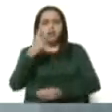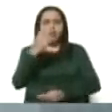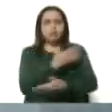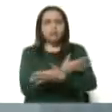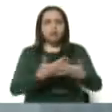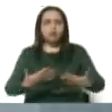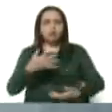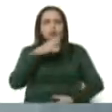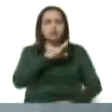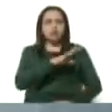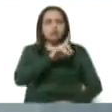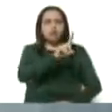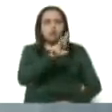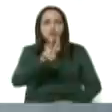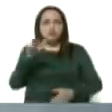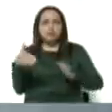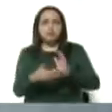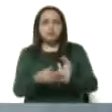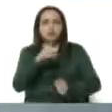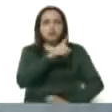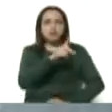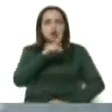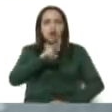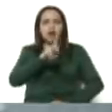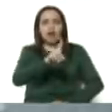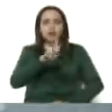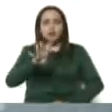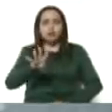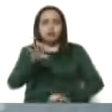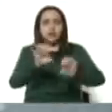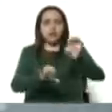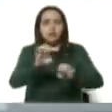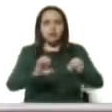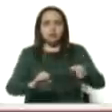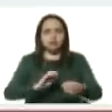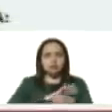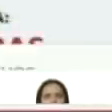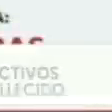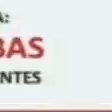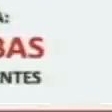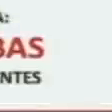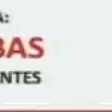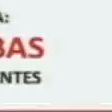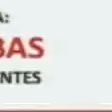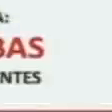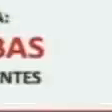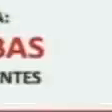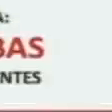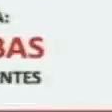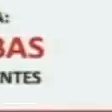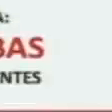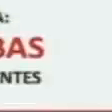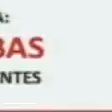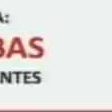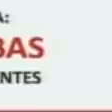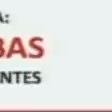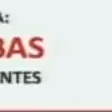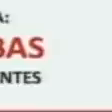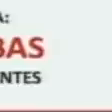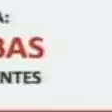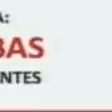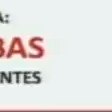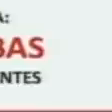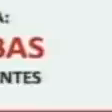,214 pruebas diagnósticas para COVID-19. Eso es un total de 47,063